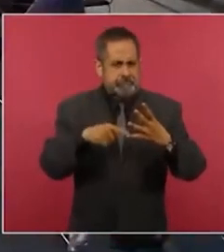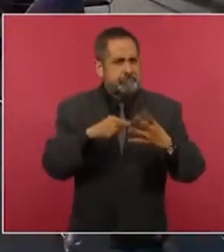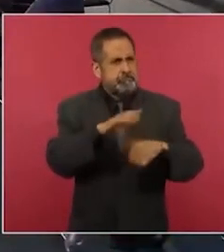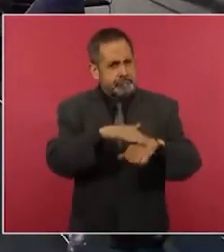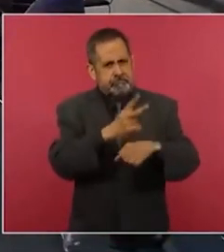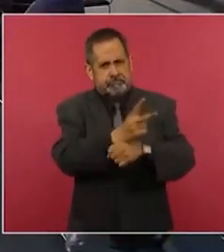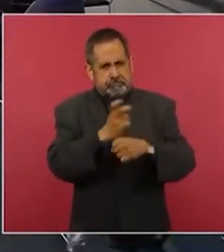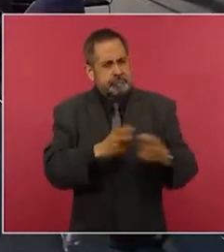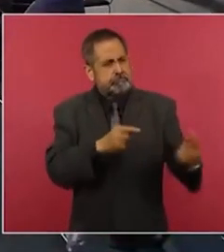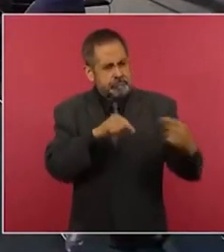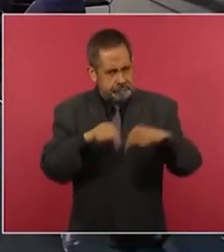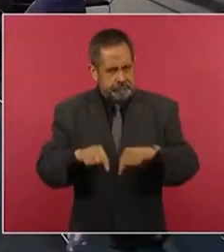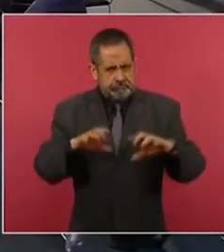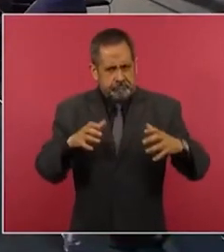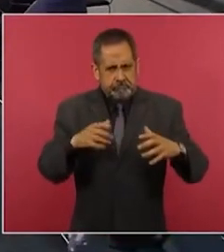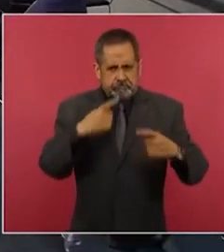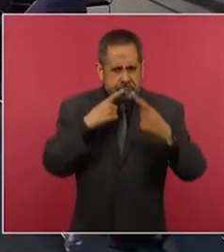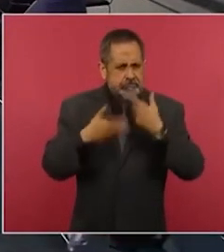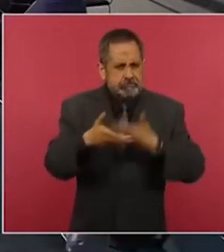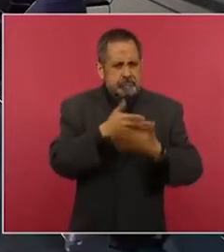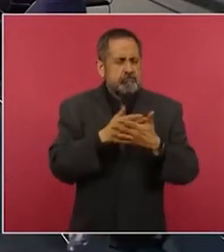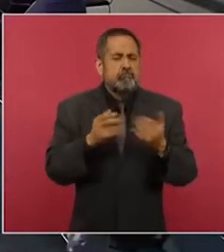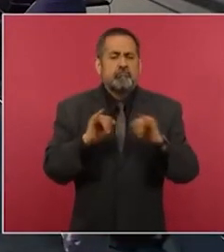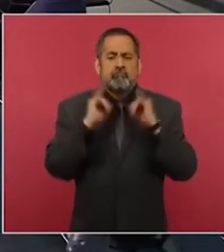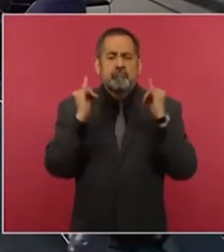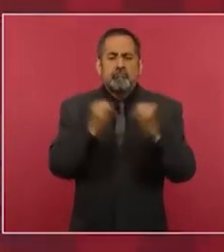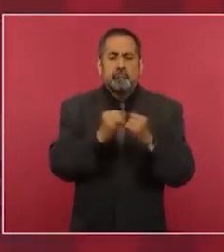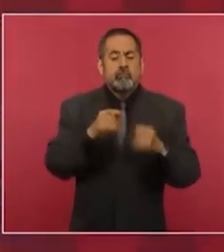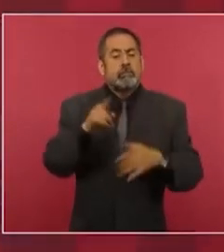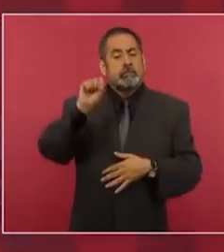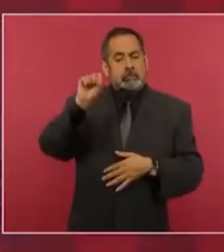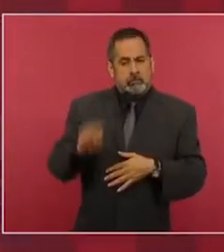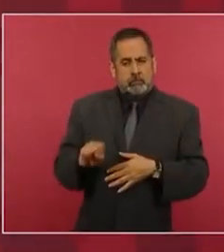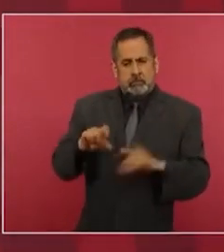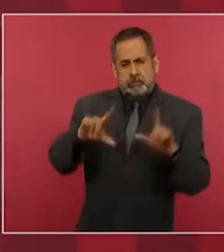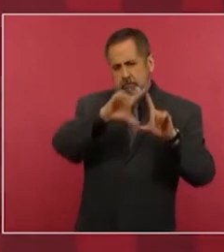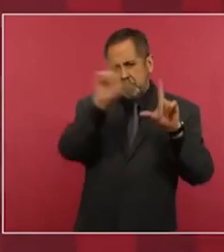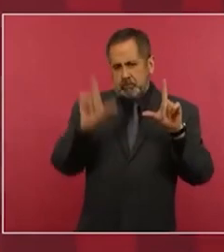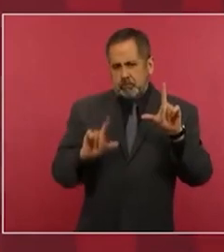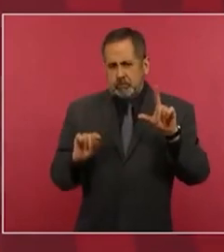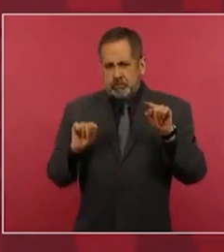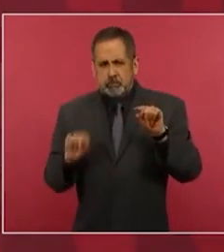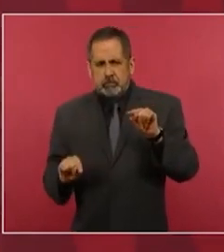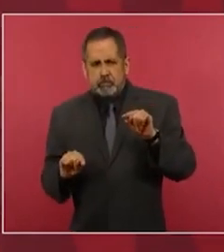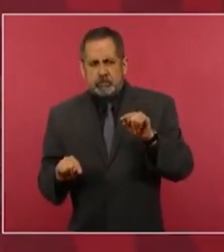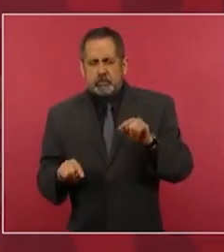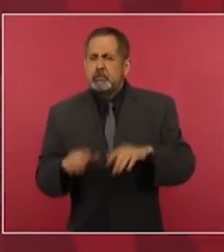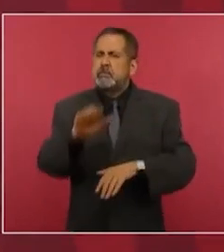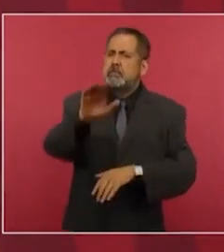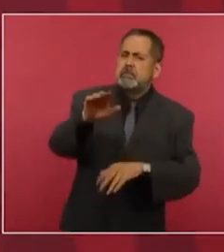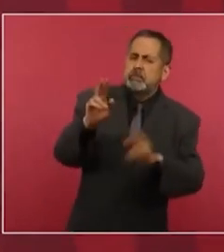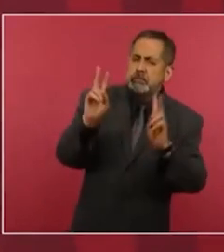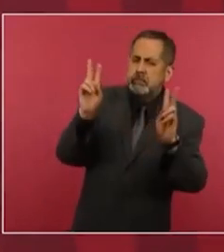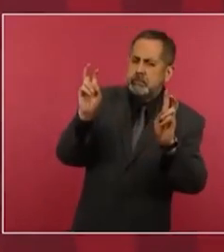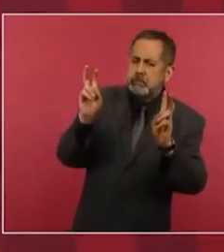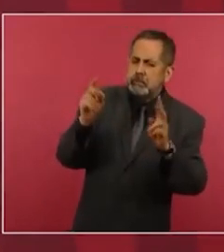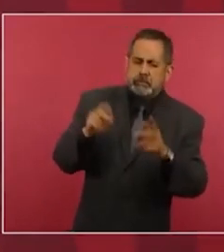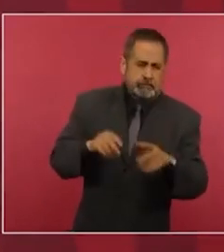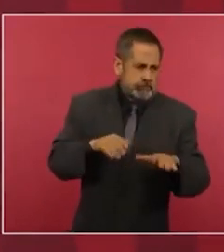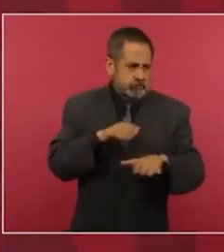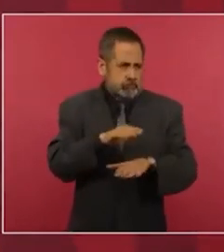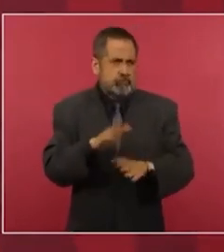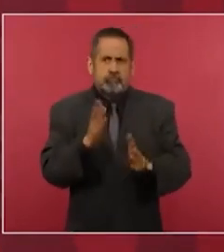para que este podamos reunirnos en el sureste ¿sobre qué tema? desarrollo